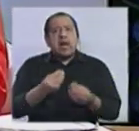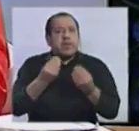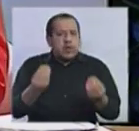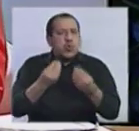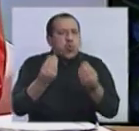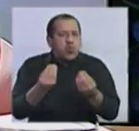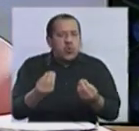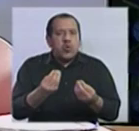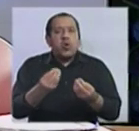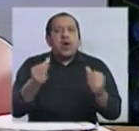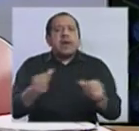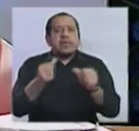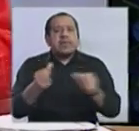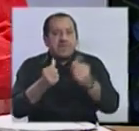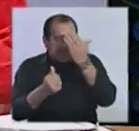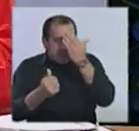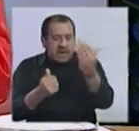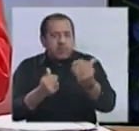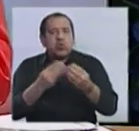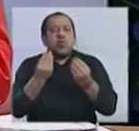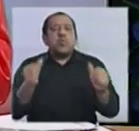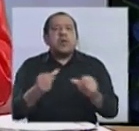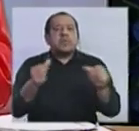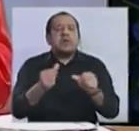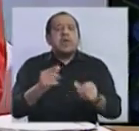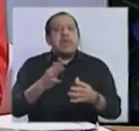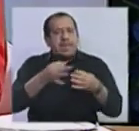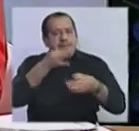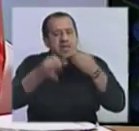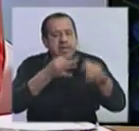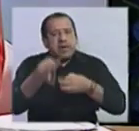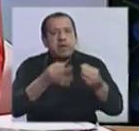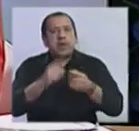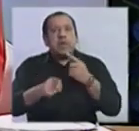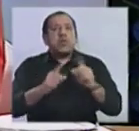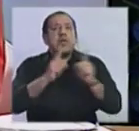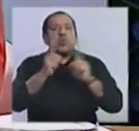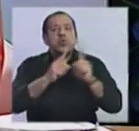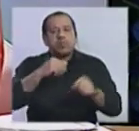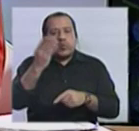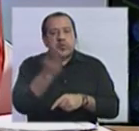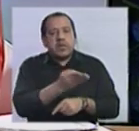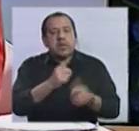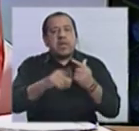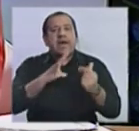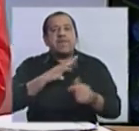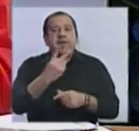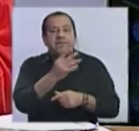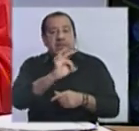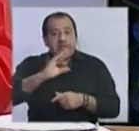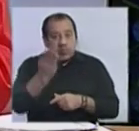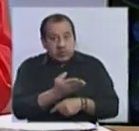es política y no de marketing y hacía un desarrollo incluso con algunos porcentajes, ¿no? Decía que había un 20%